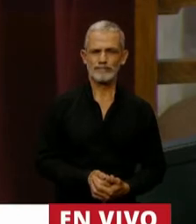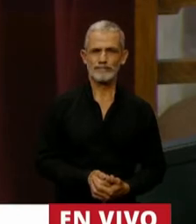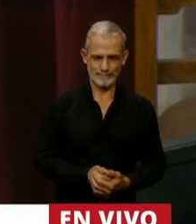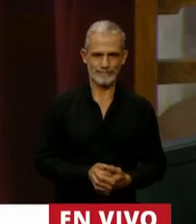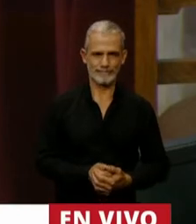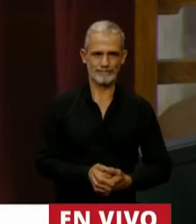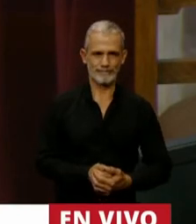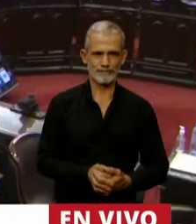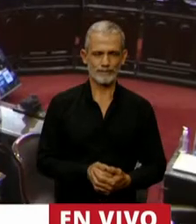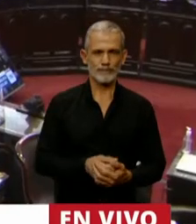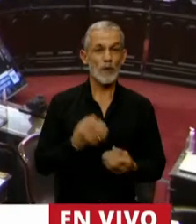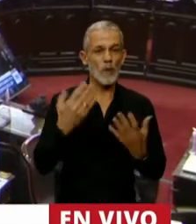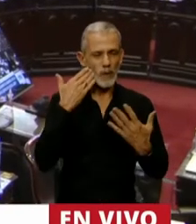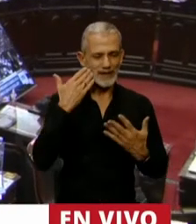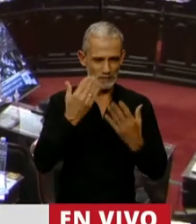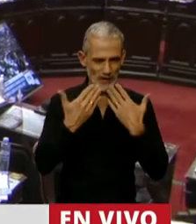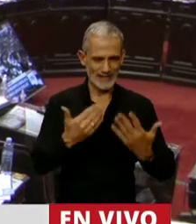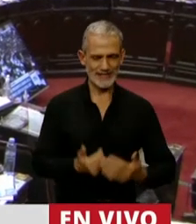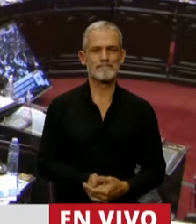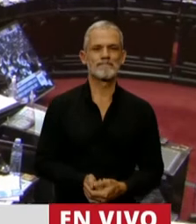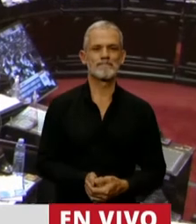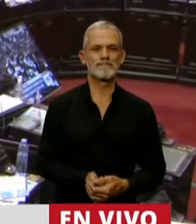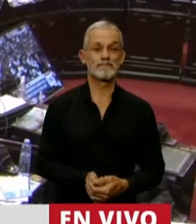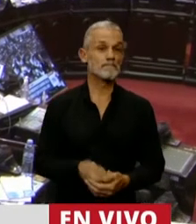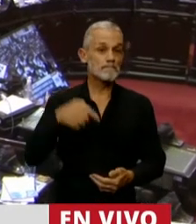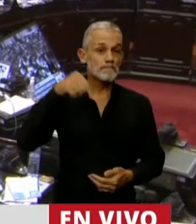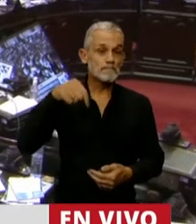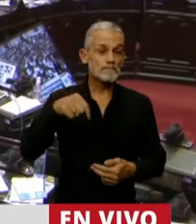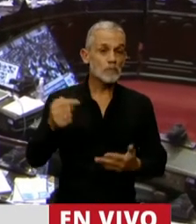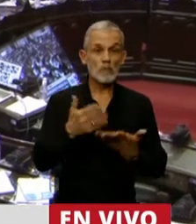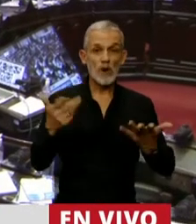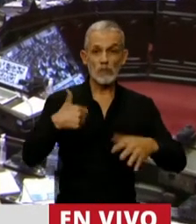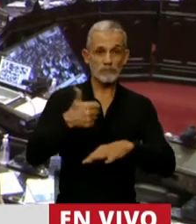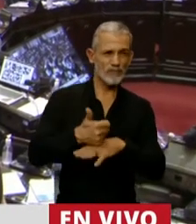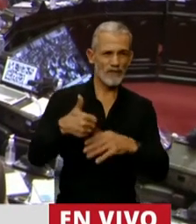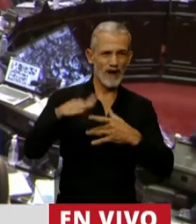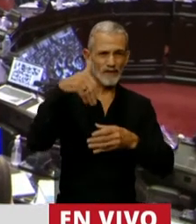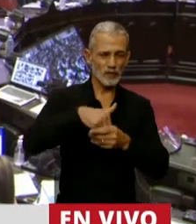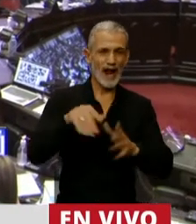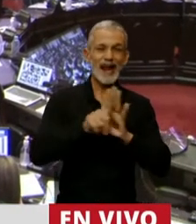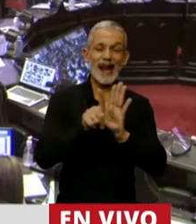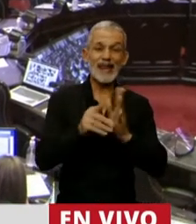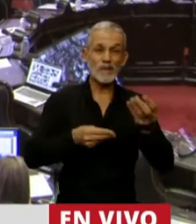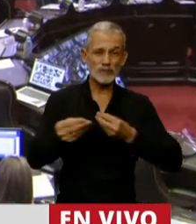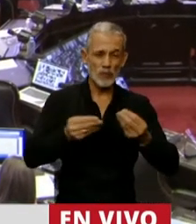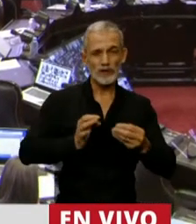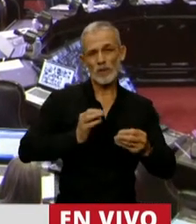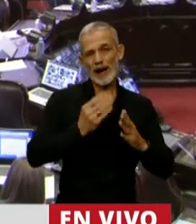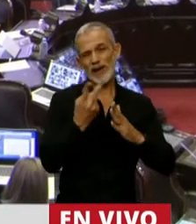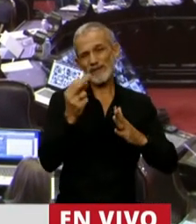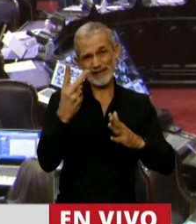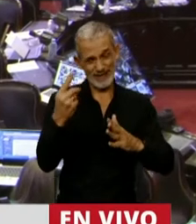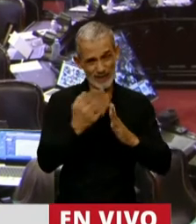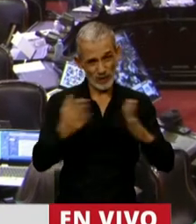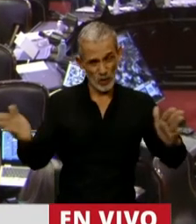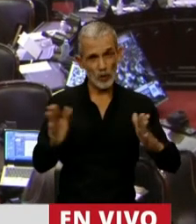Ahí está. Buenas tardes. Gracias, Presidente. En el día de hoy estaremos votando la Ley de Presupuestos para el año 2021 y